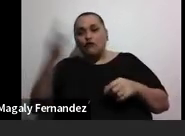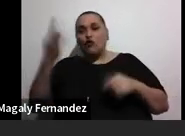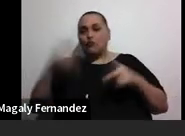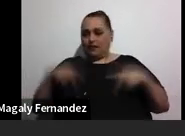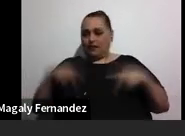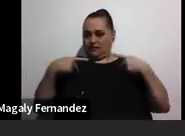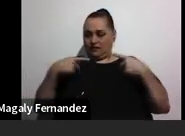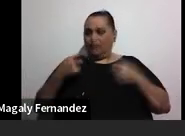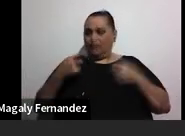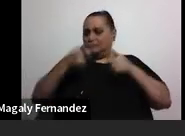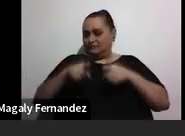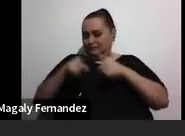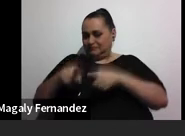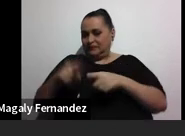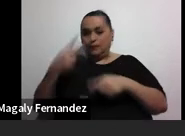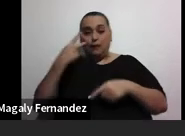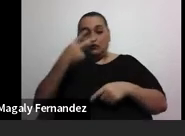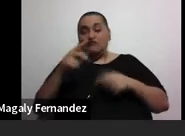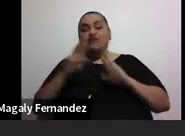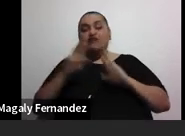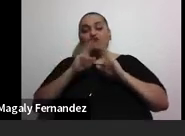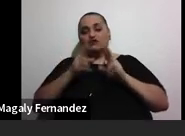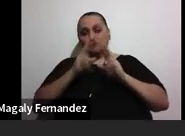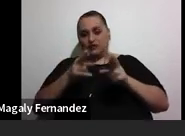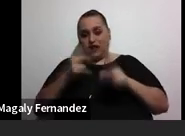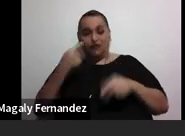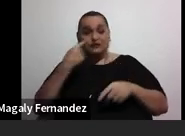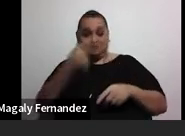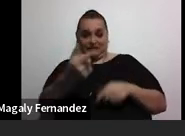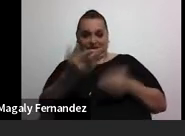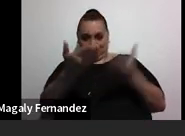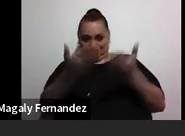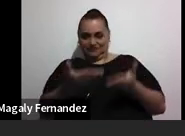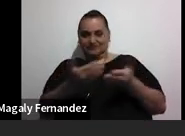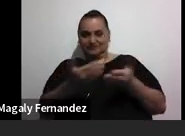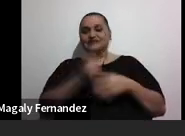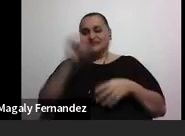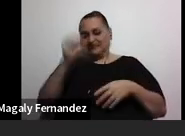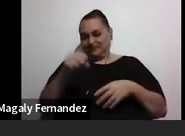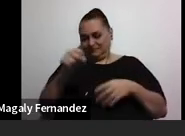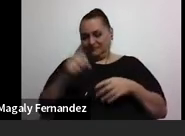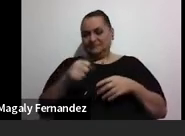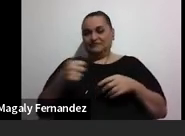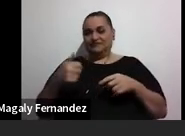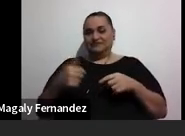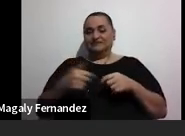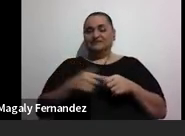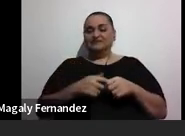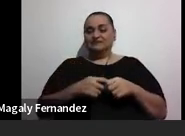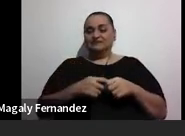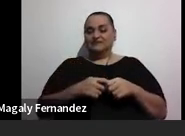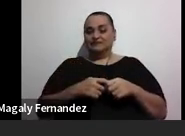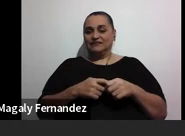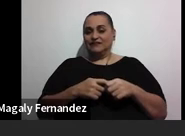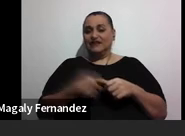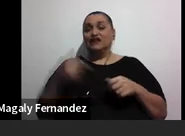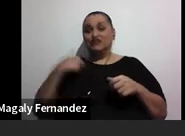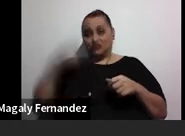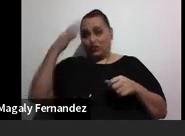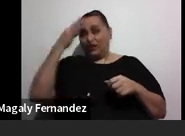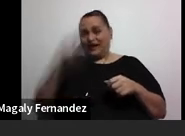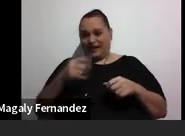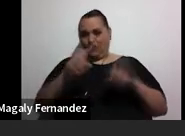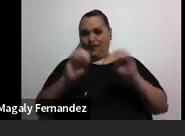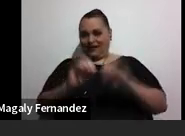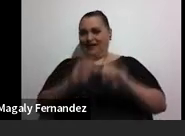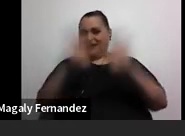los resultados. Vean qué curioso. Sí. Yo creo que está bastante claro